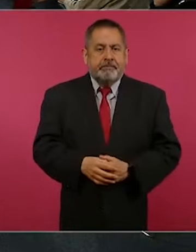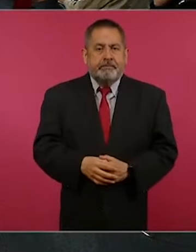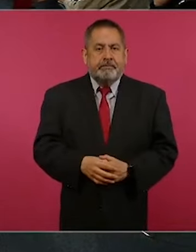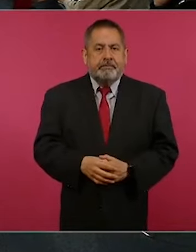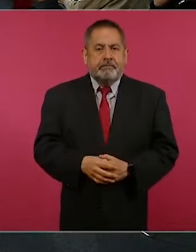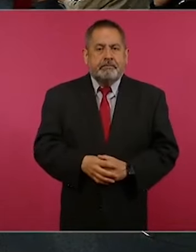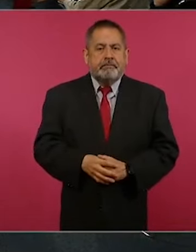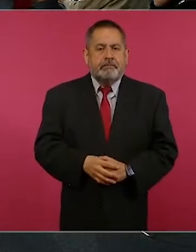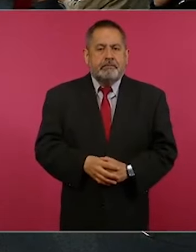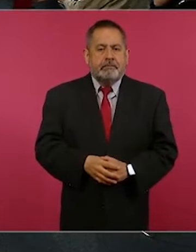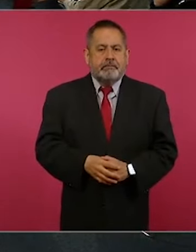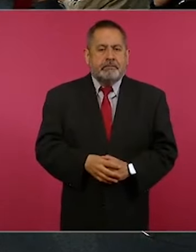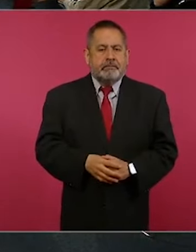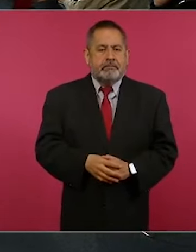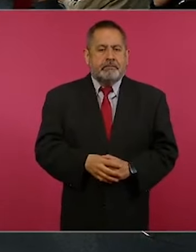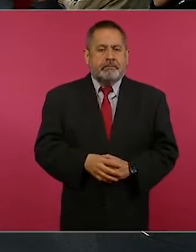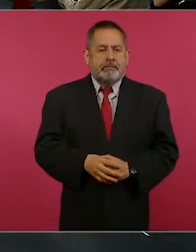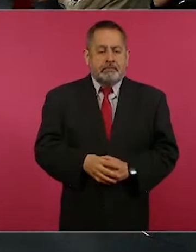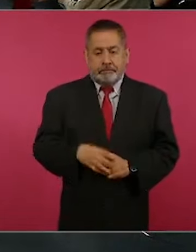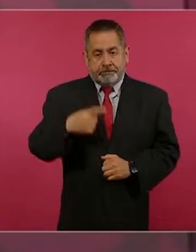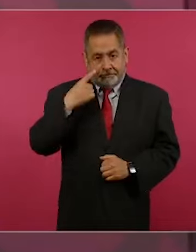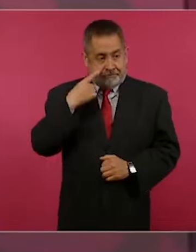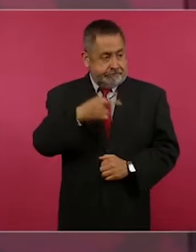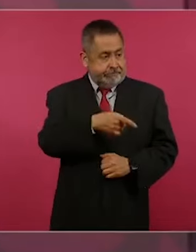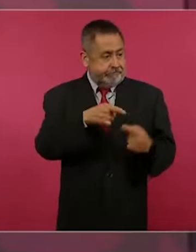de aquí vemos la reacción.